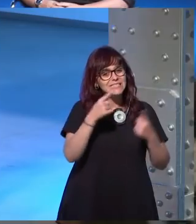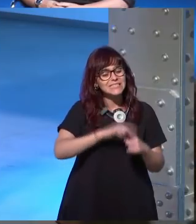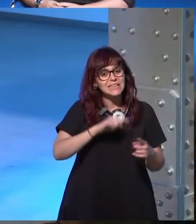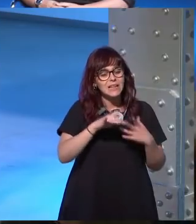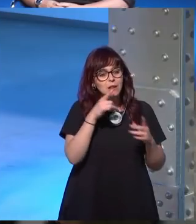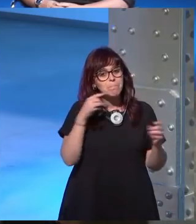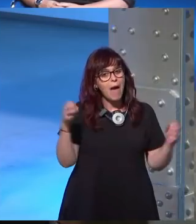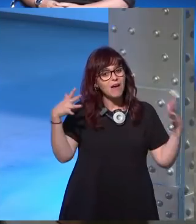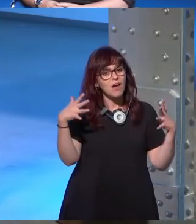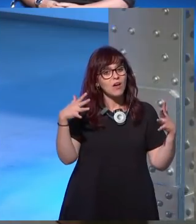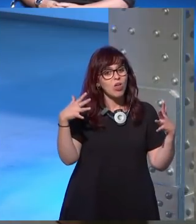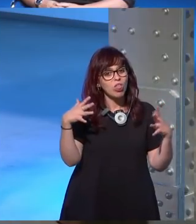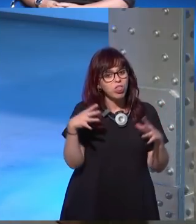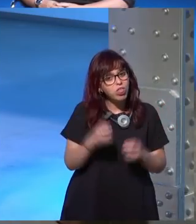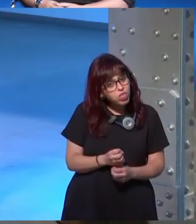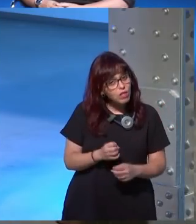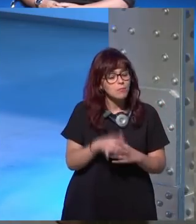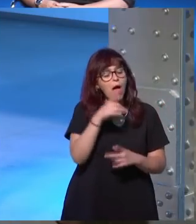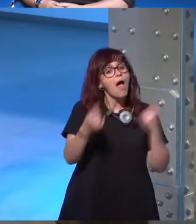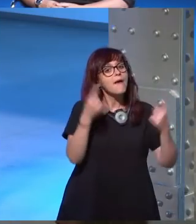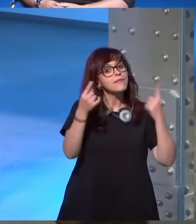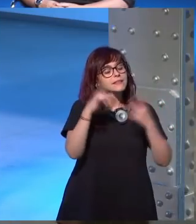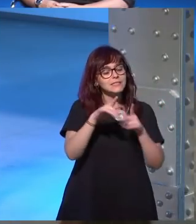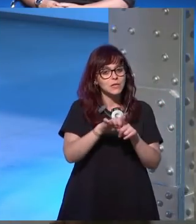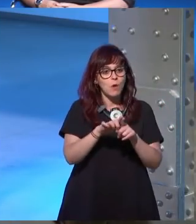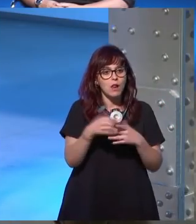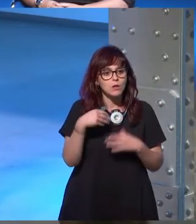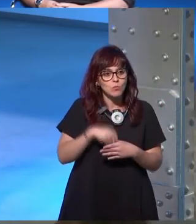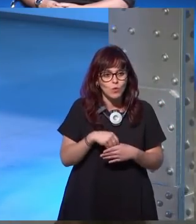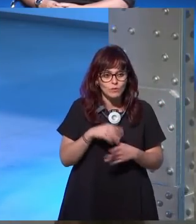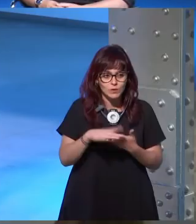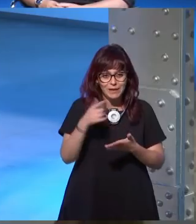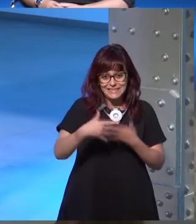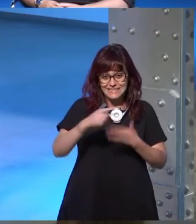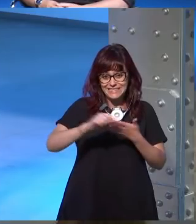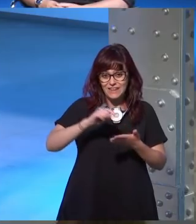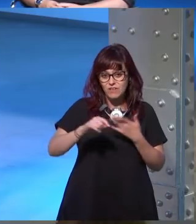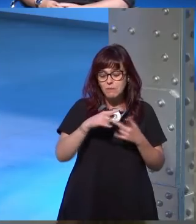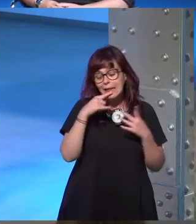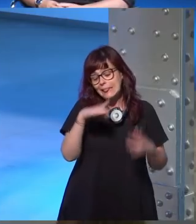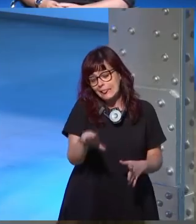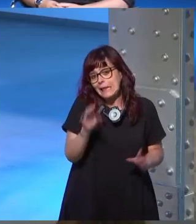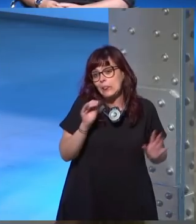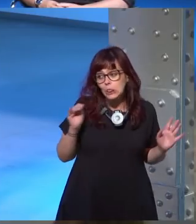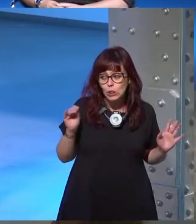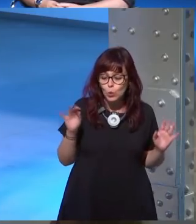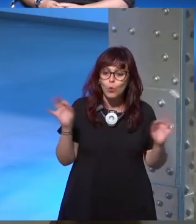esa magia que tienes también se lleva dentro donde estás escribiendo supongo y cuando planeas